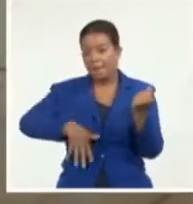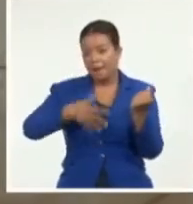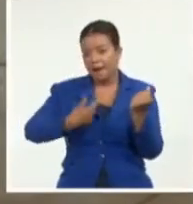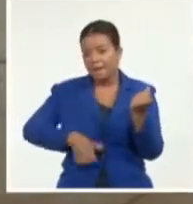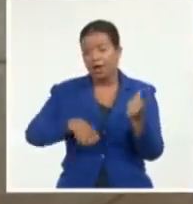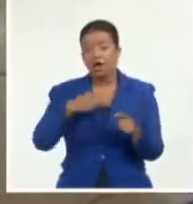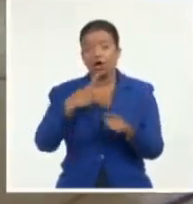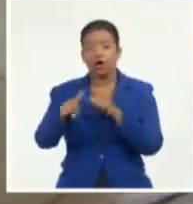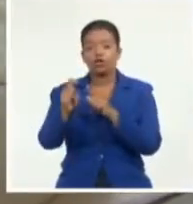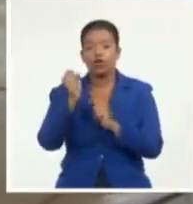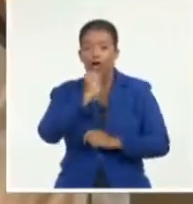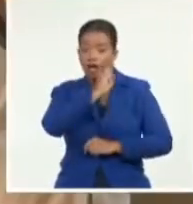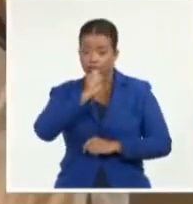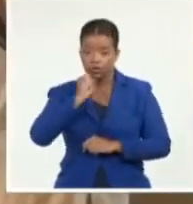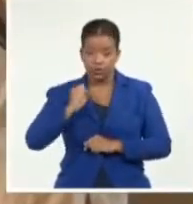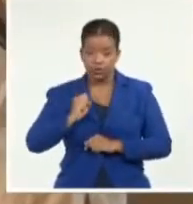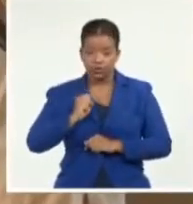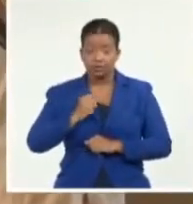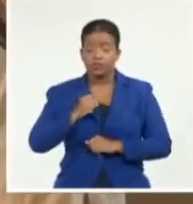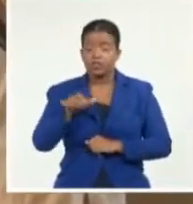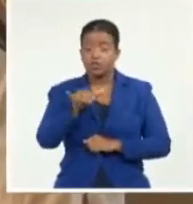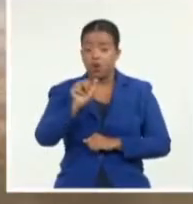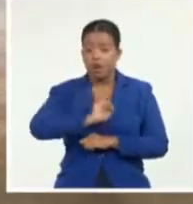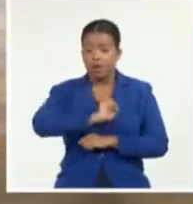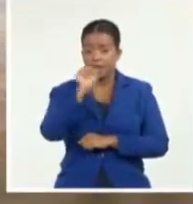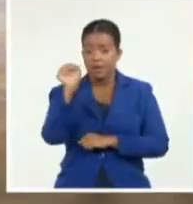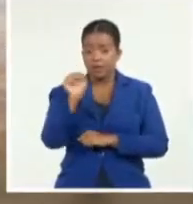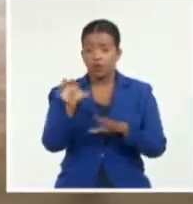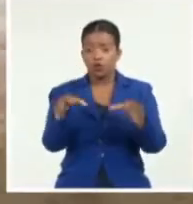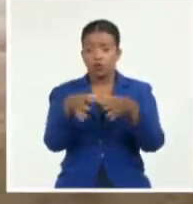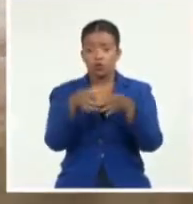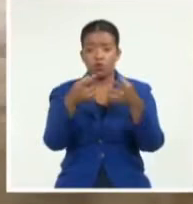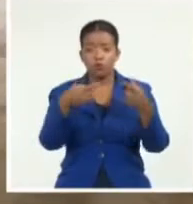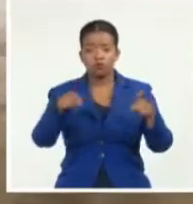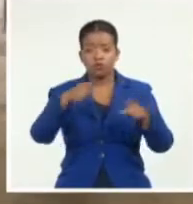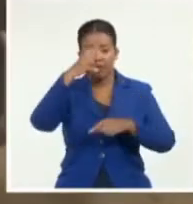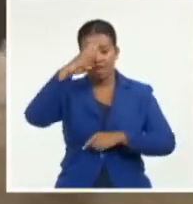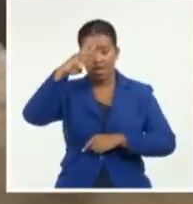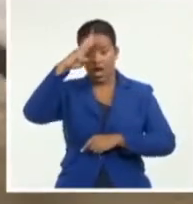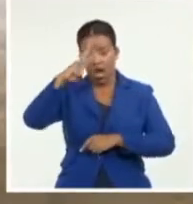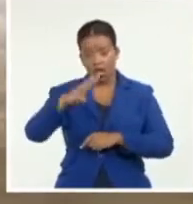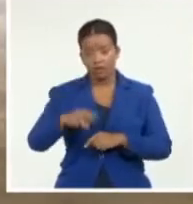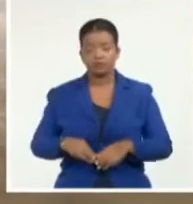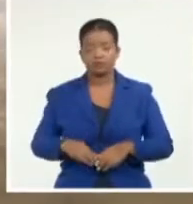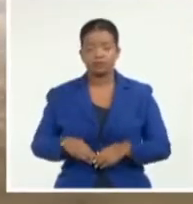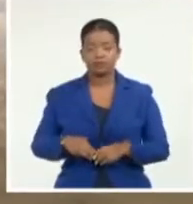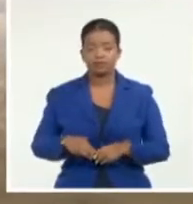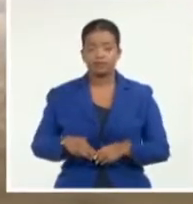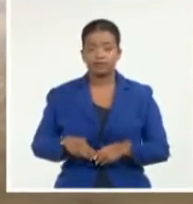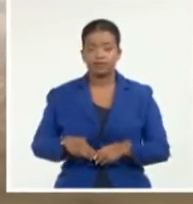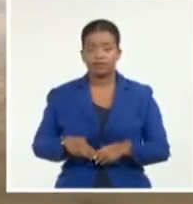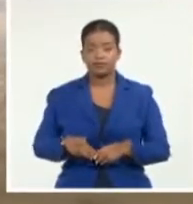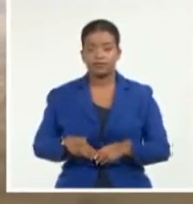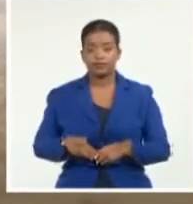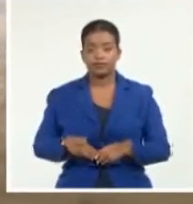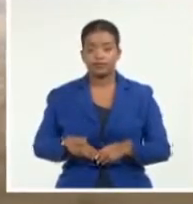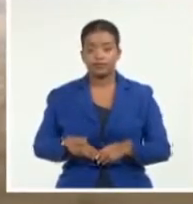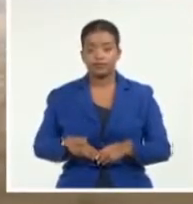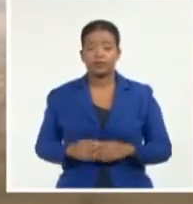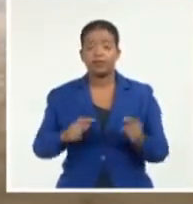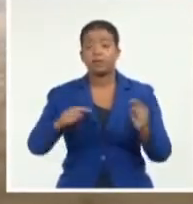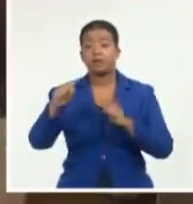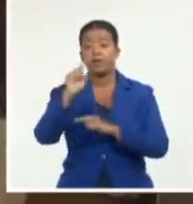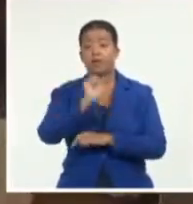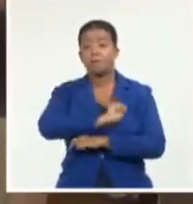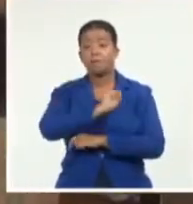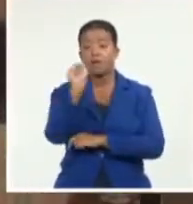también premiamos a una agrupación regional mexicana. Por primera vez se hizo entrega del premio Talento Nobel al